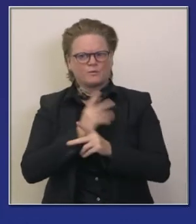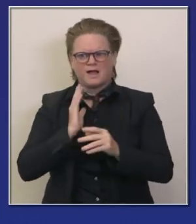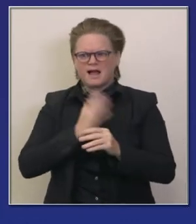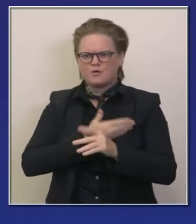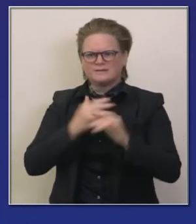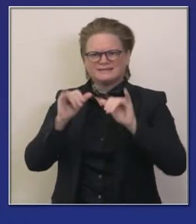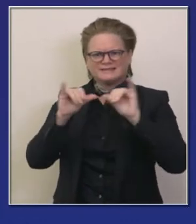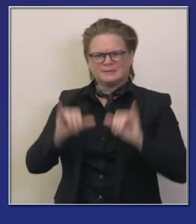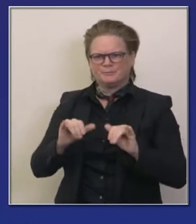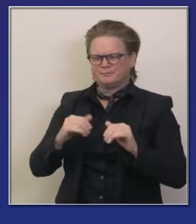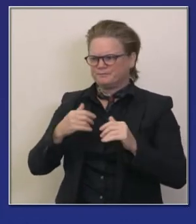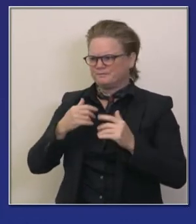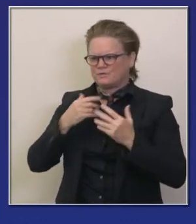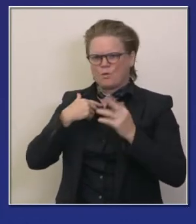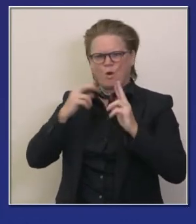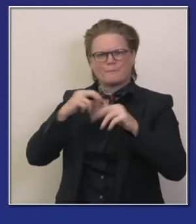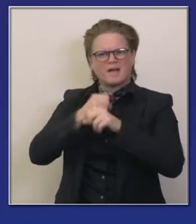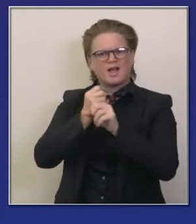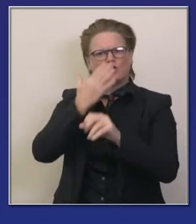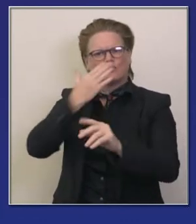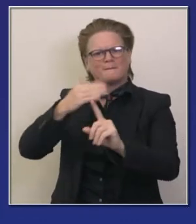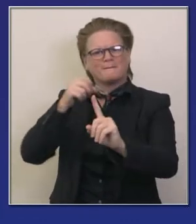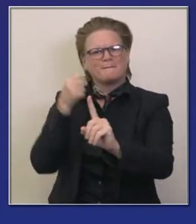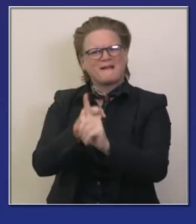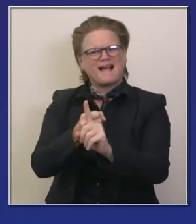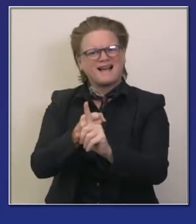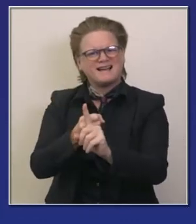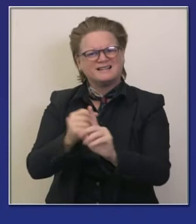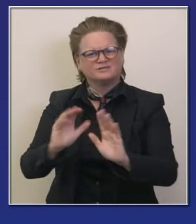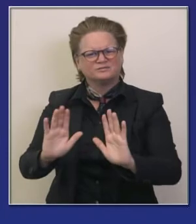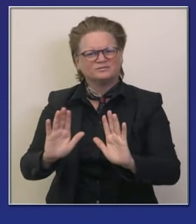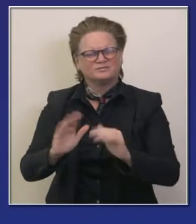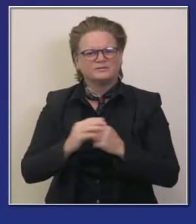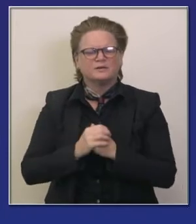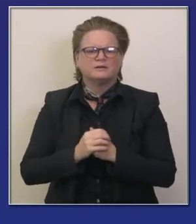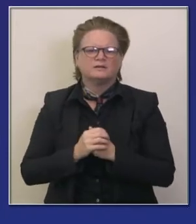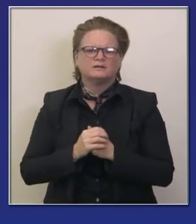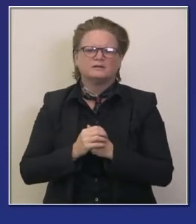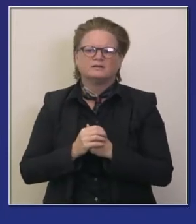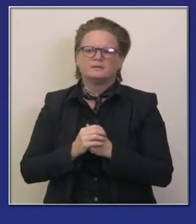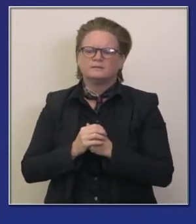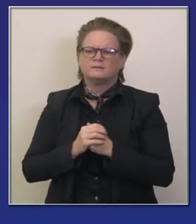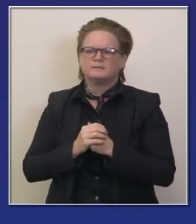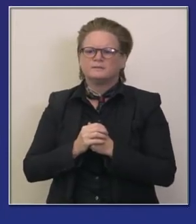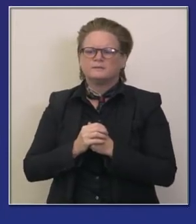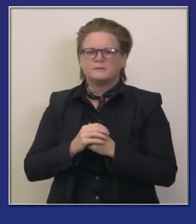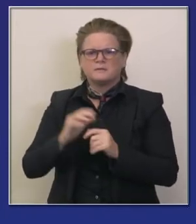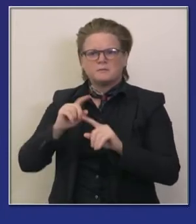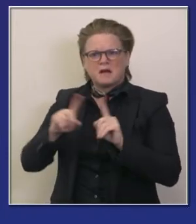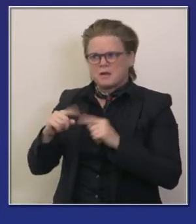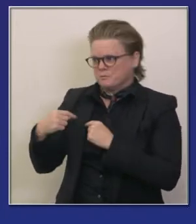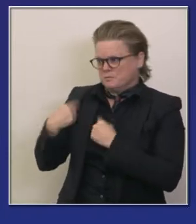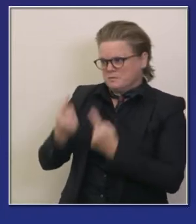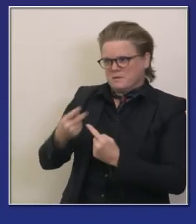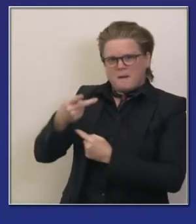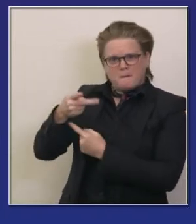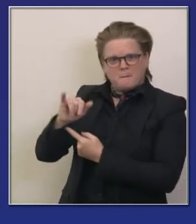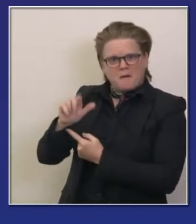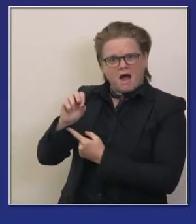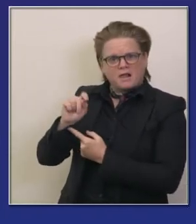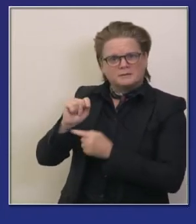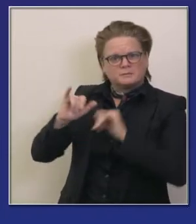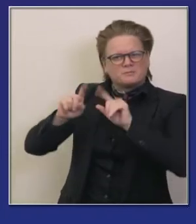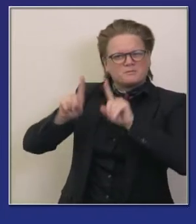impacto que sea profundo para usted pero sin embargo como puede ver usted del programa piloto en las universidades de california es un programa